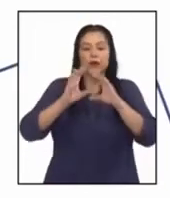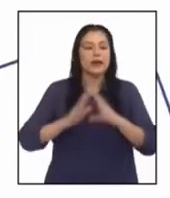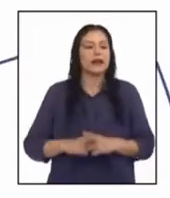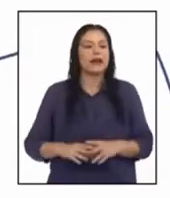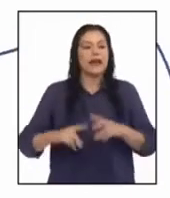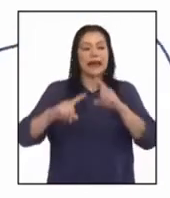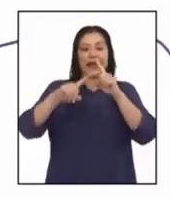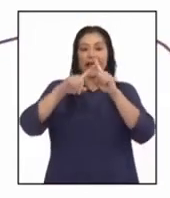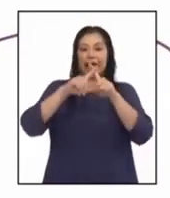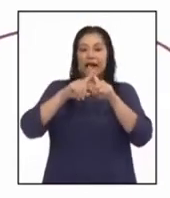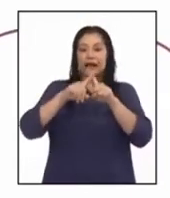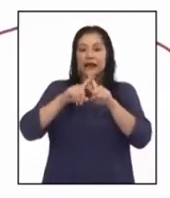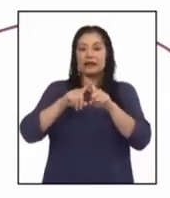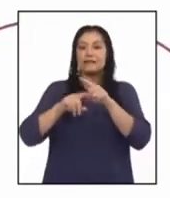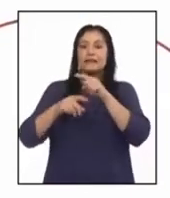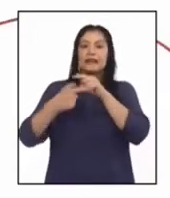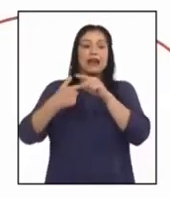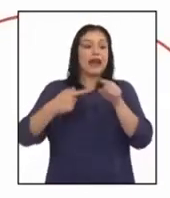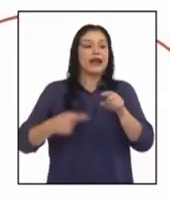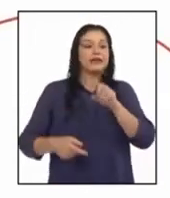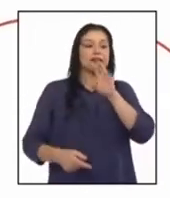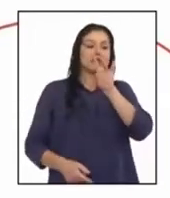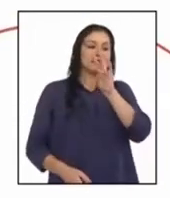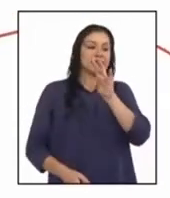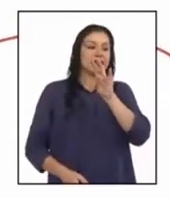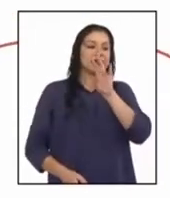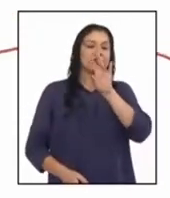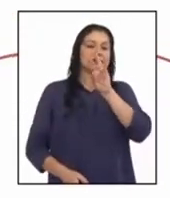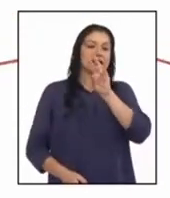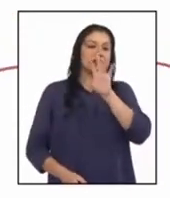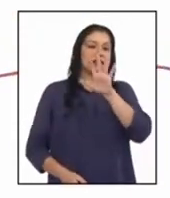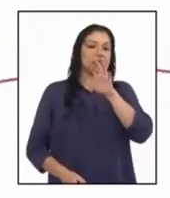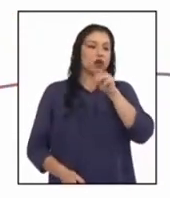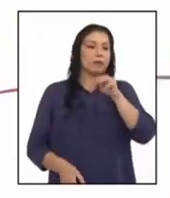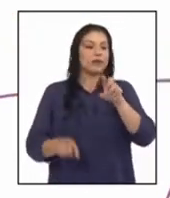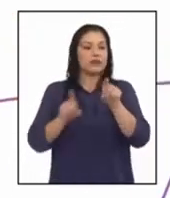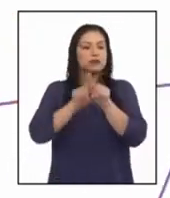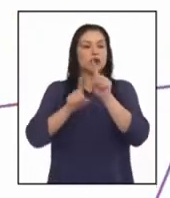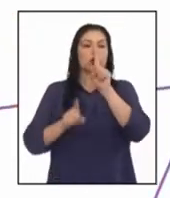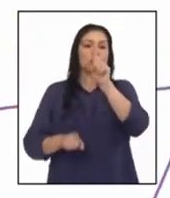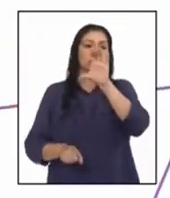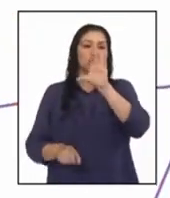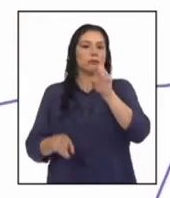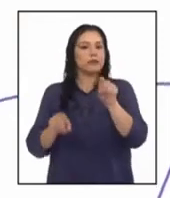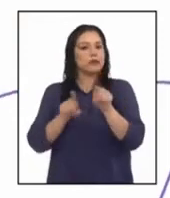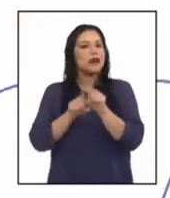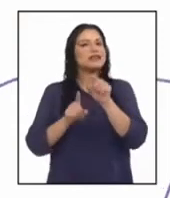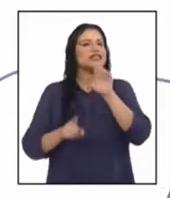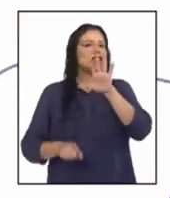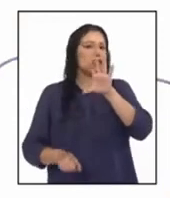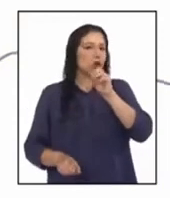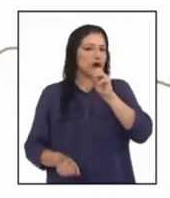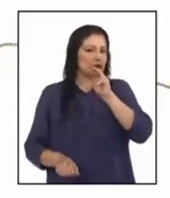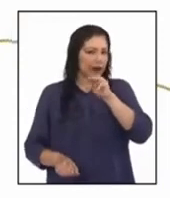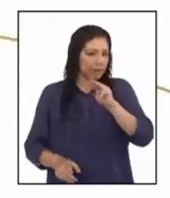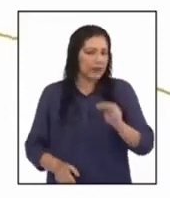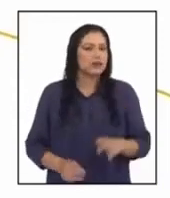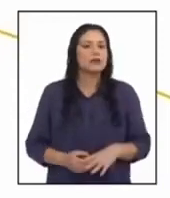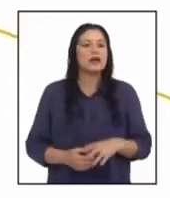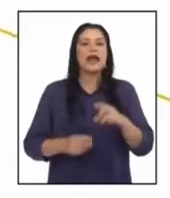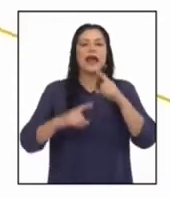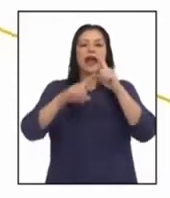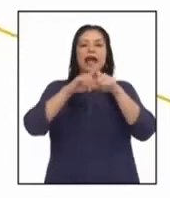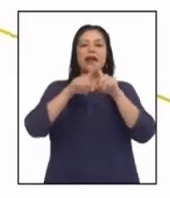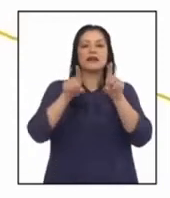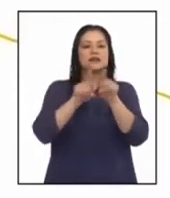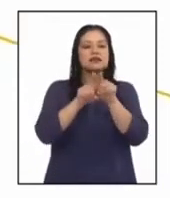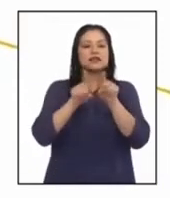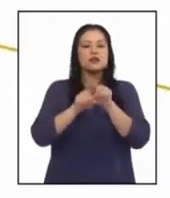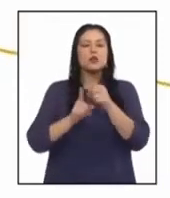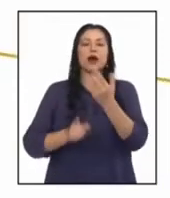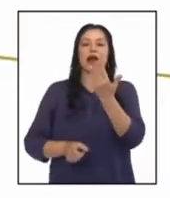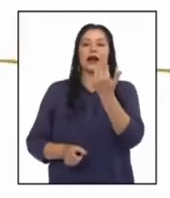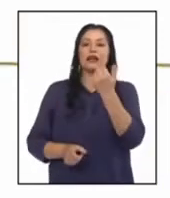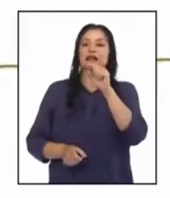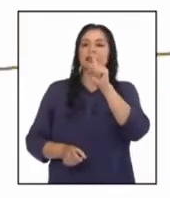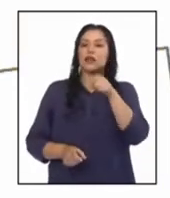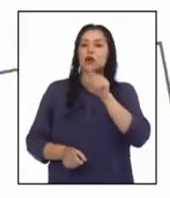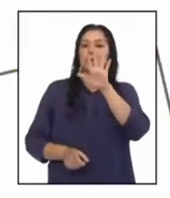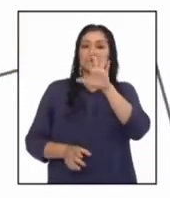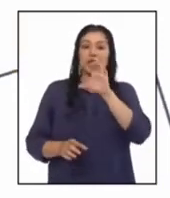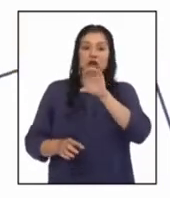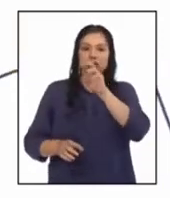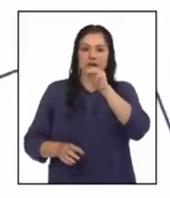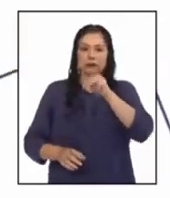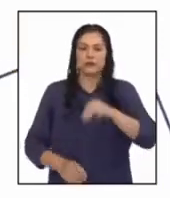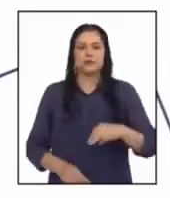X es a 775 metros como un centímetro es a 50 metros. Operando, se tiene que X es igual a 15,5